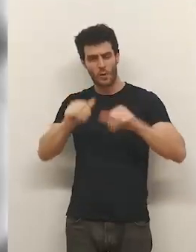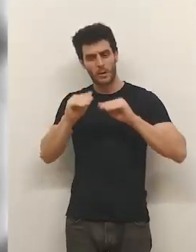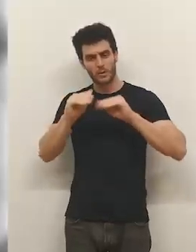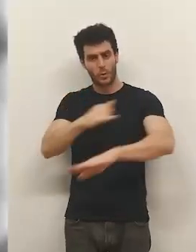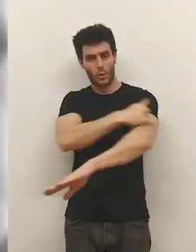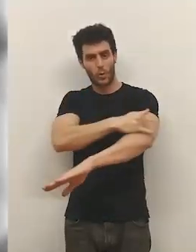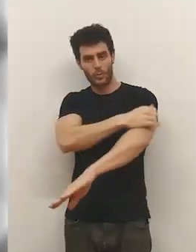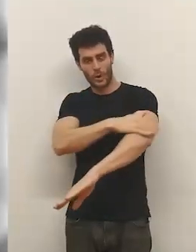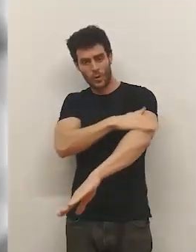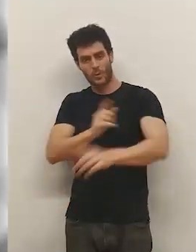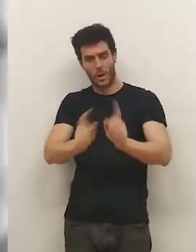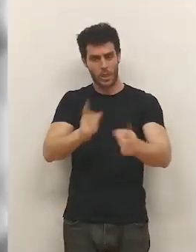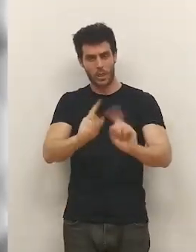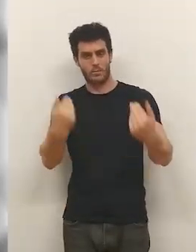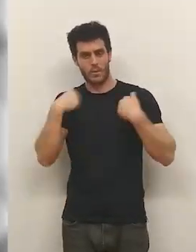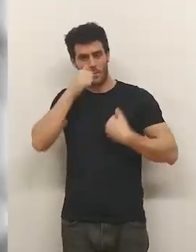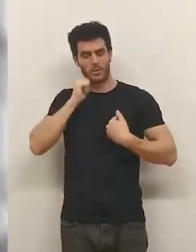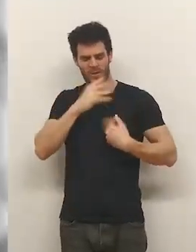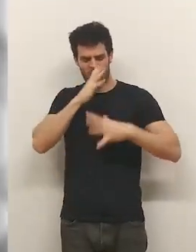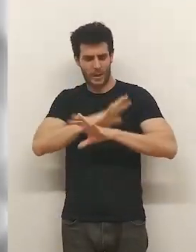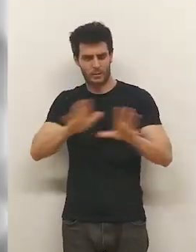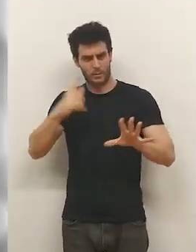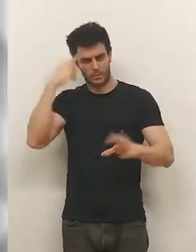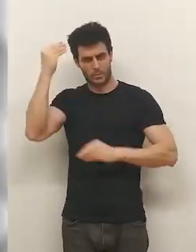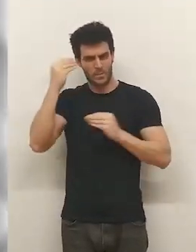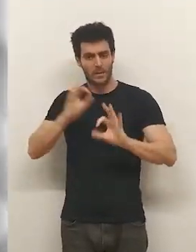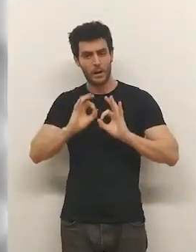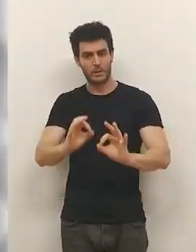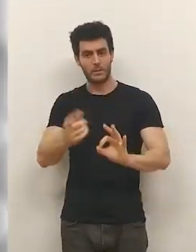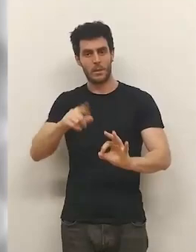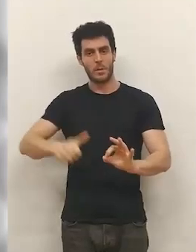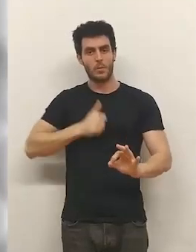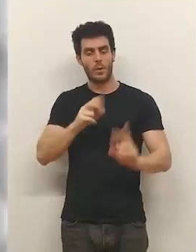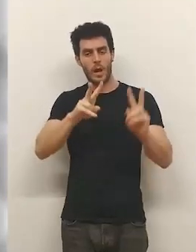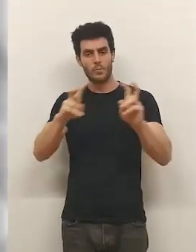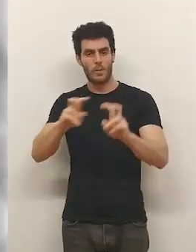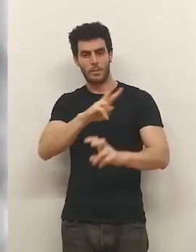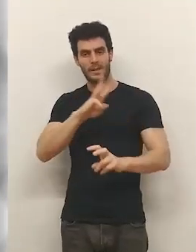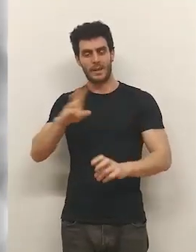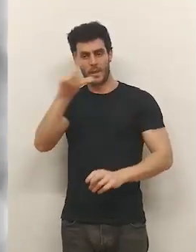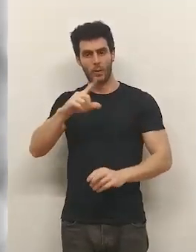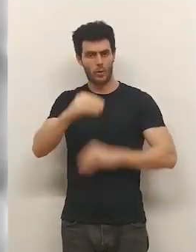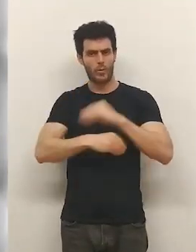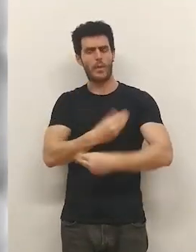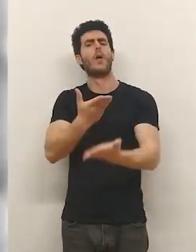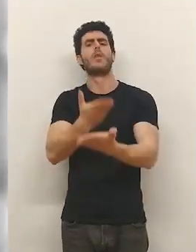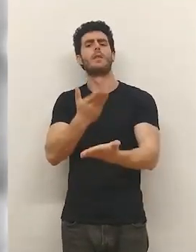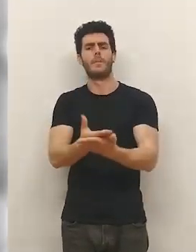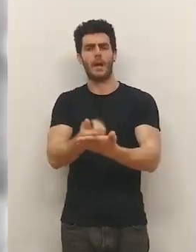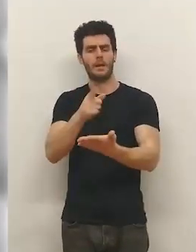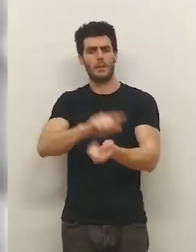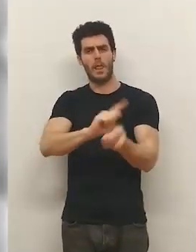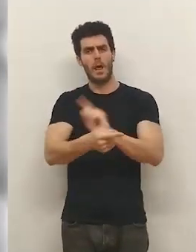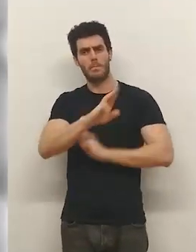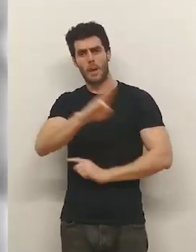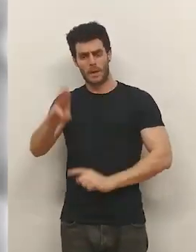manera de ejercer el gobierno por parte de Pedro Sánchez... ...pero tendrán una nueva oportunidad el 23 de julio... ...de hacerlo, de certificarlo y